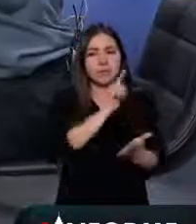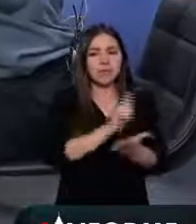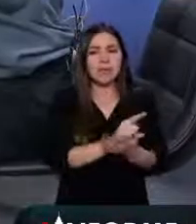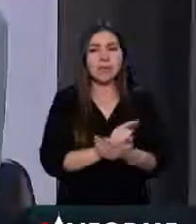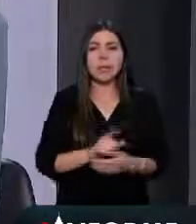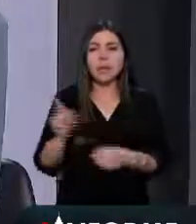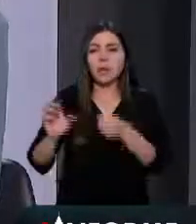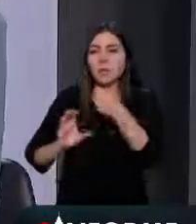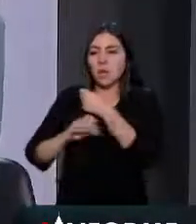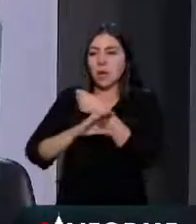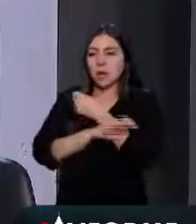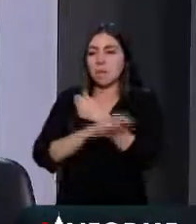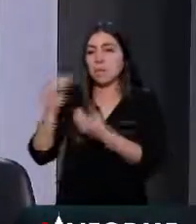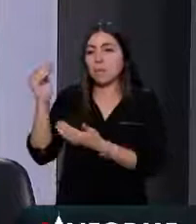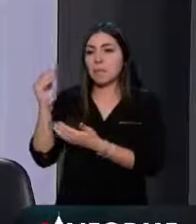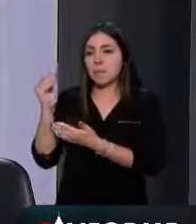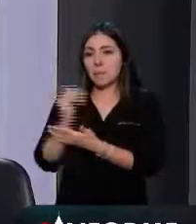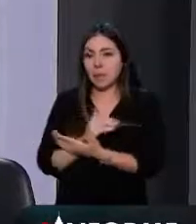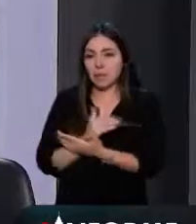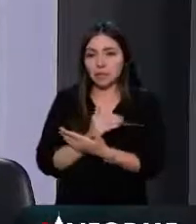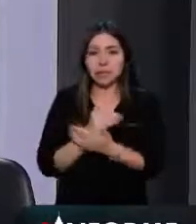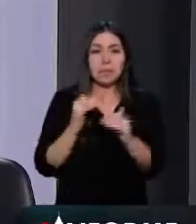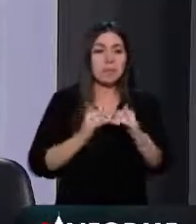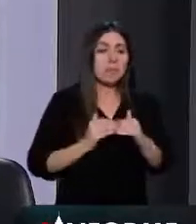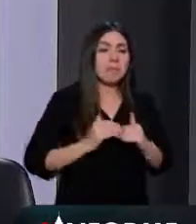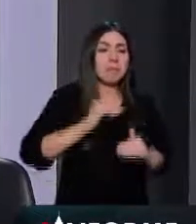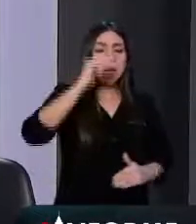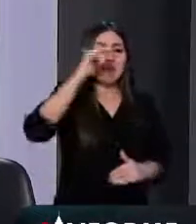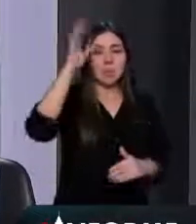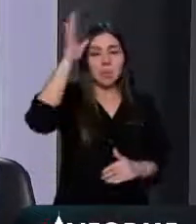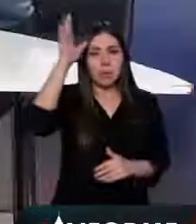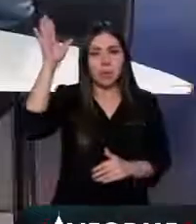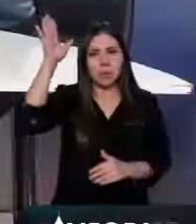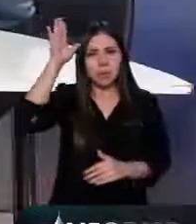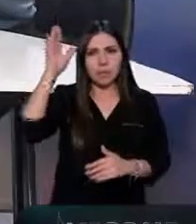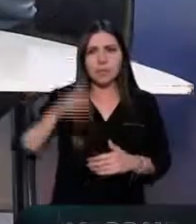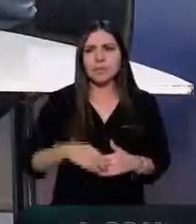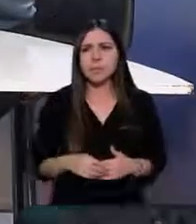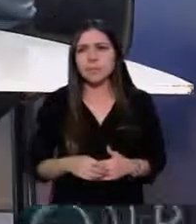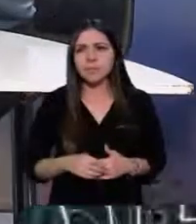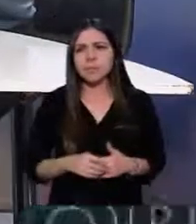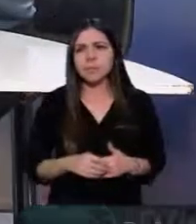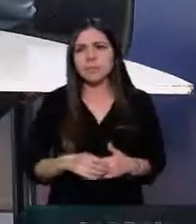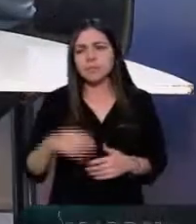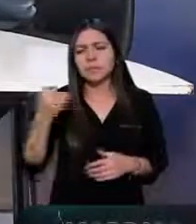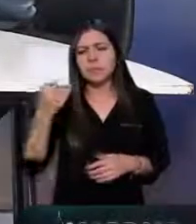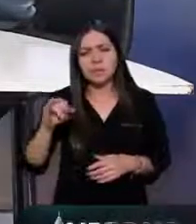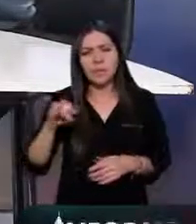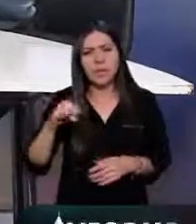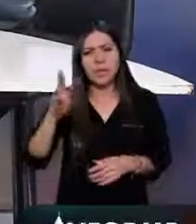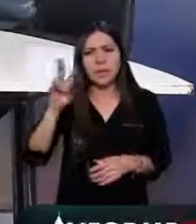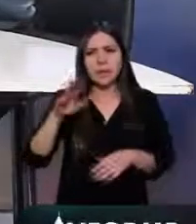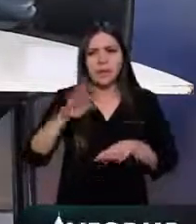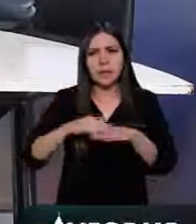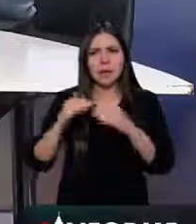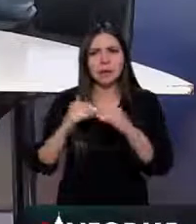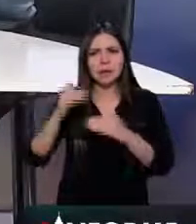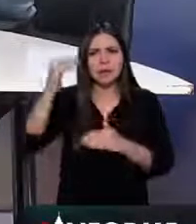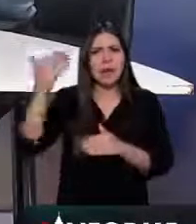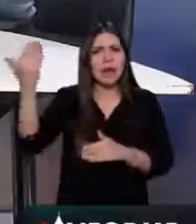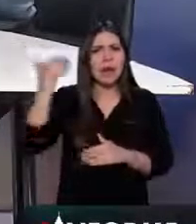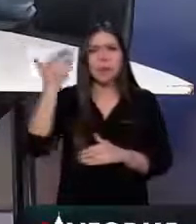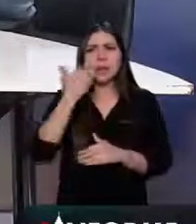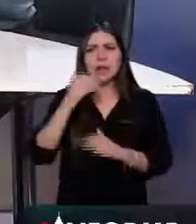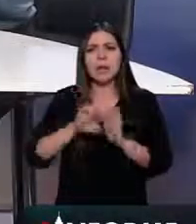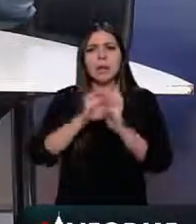Coajimalpa la menos y... La más alta Cuauhtémoc. Y Cuauhtémoc la más alta. Me llamó la atención que entre los más altos entraron unos que antes no estaban,